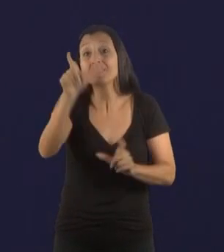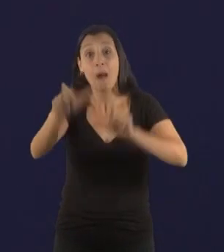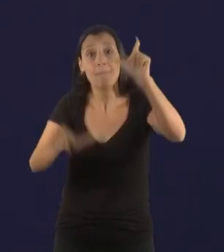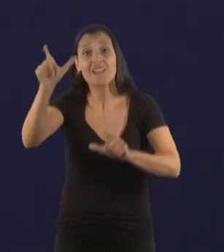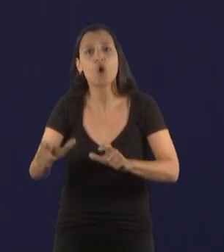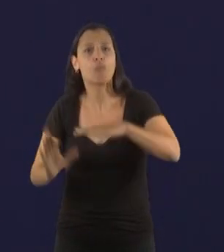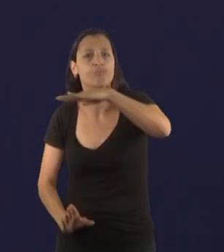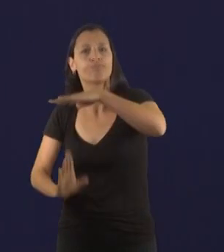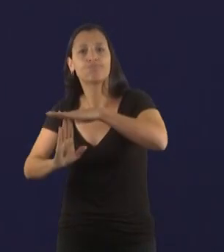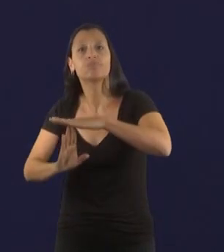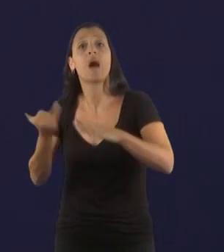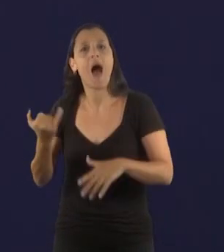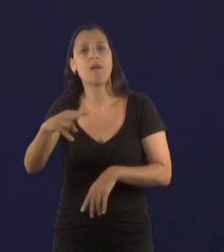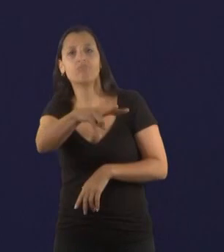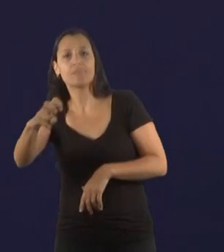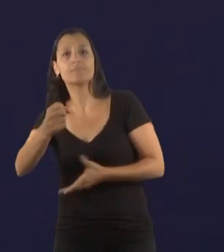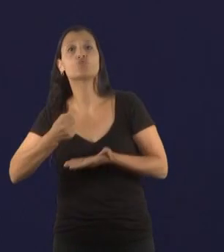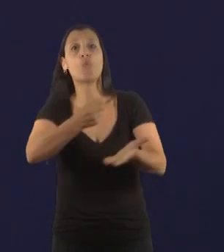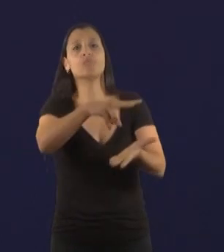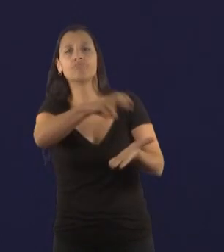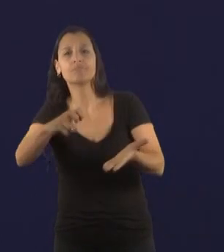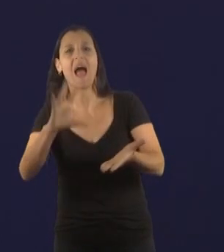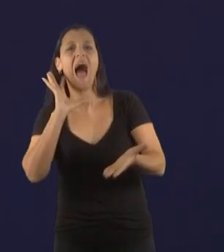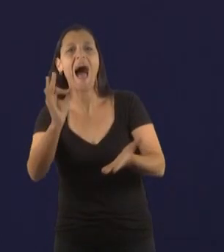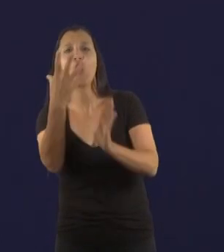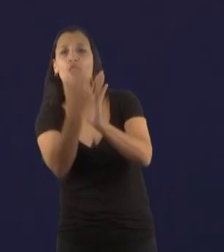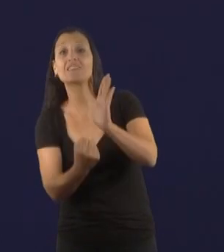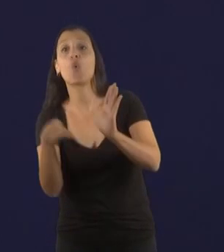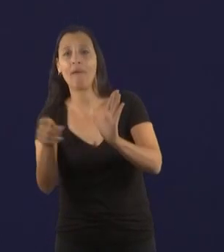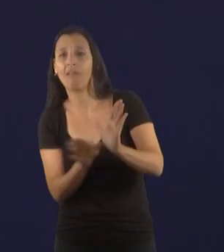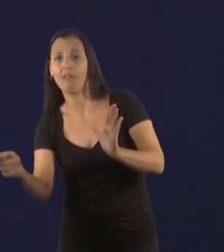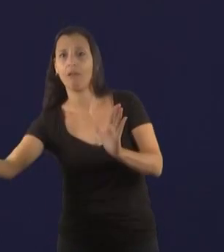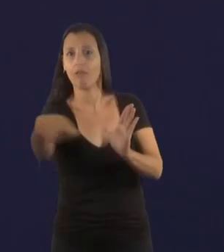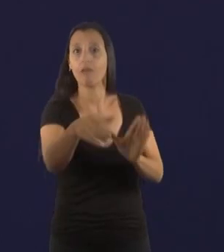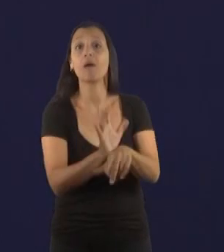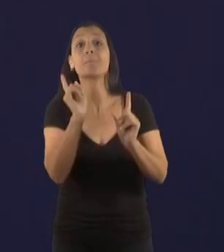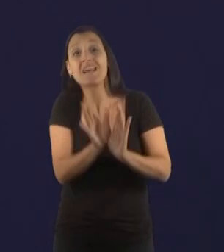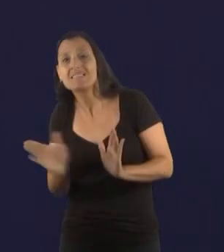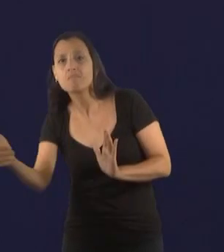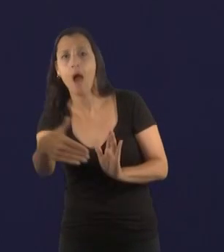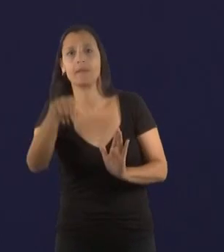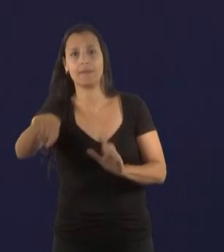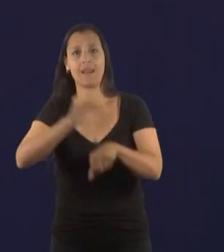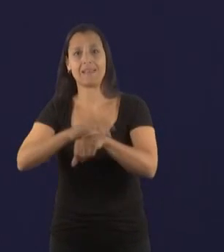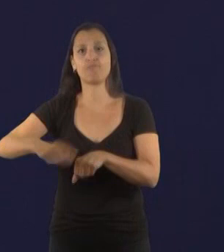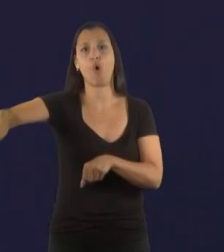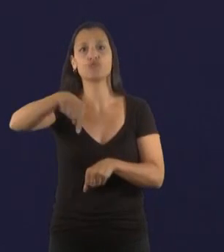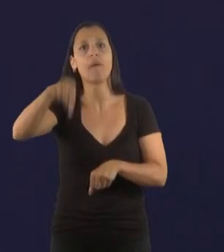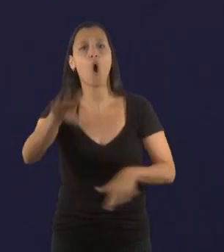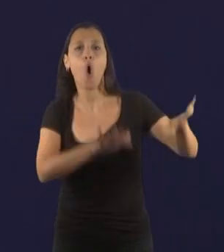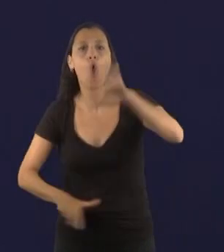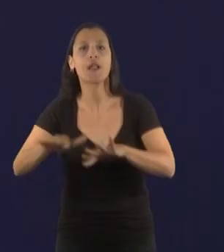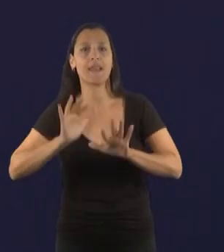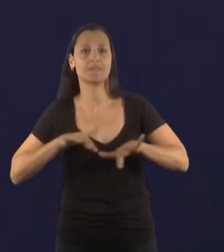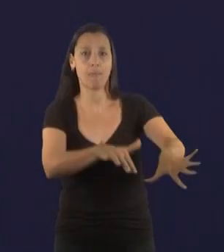entre el plan social y el beneficiario, y por supuesto entendemos que detrás